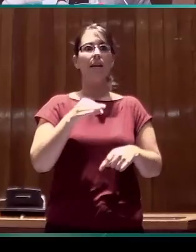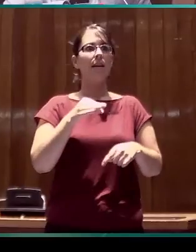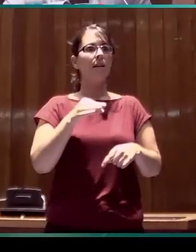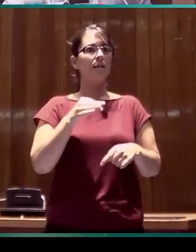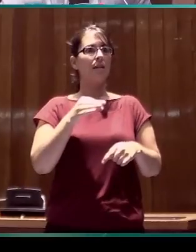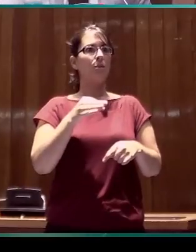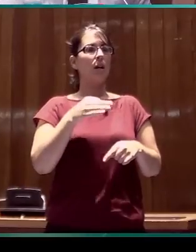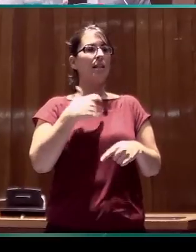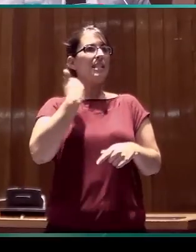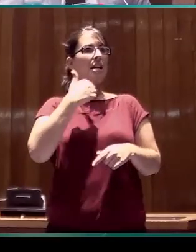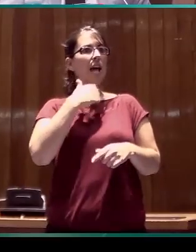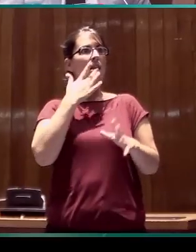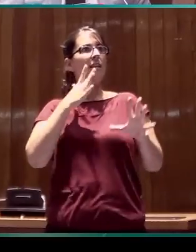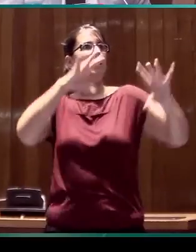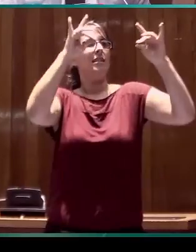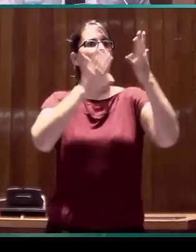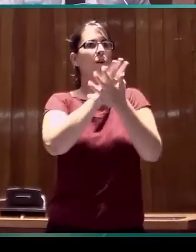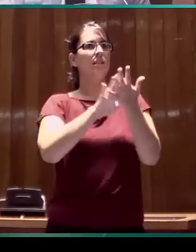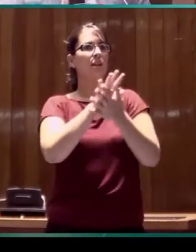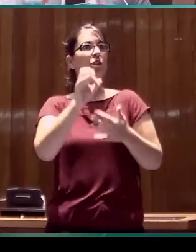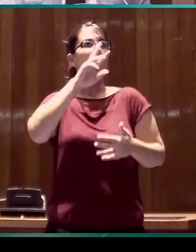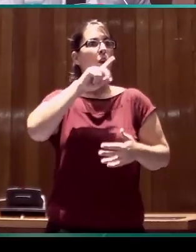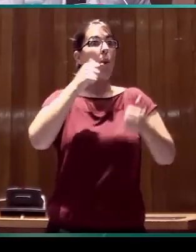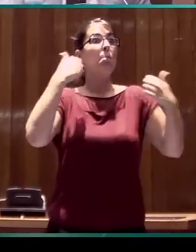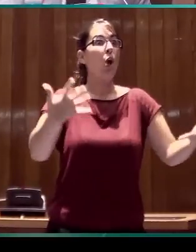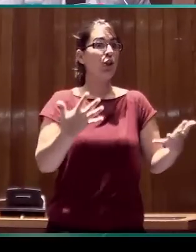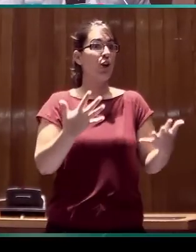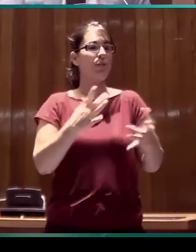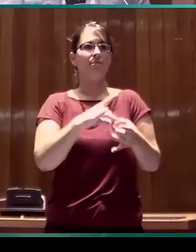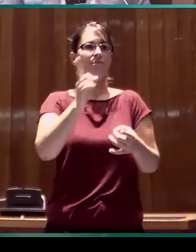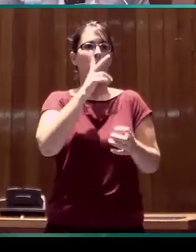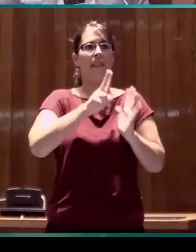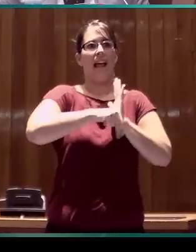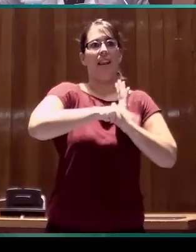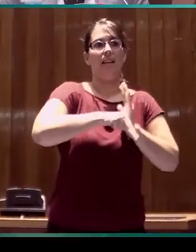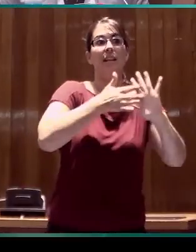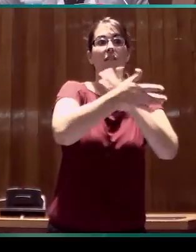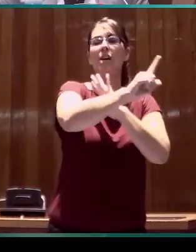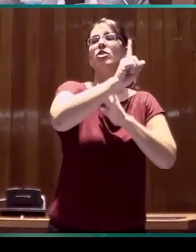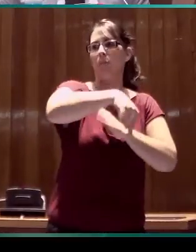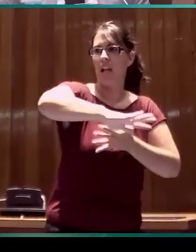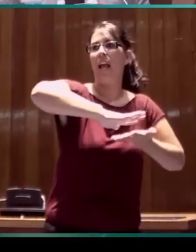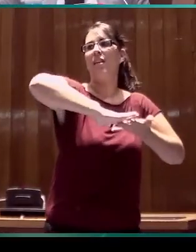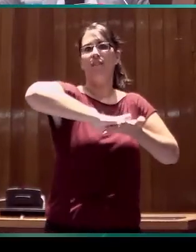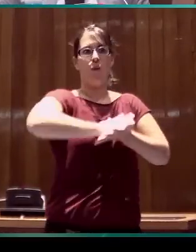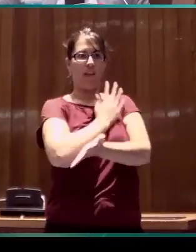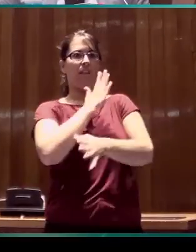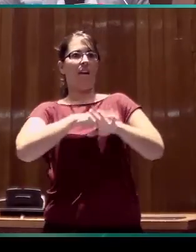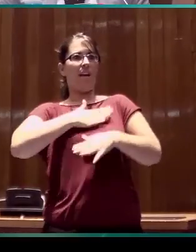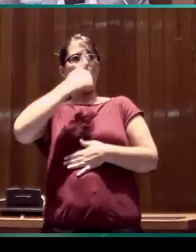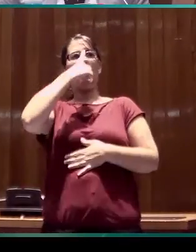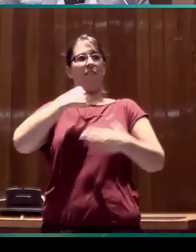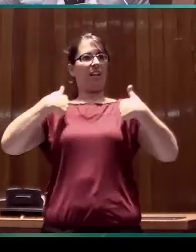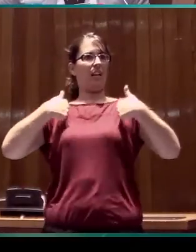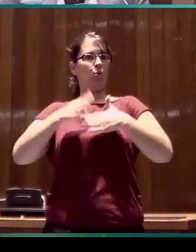de signos y también a la lengua oral, lo cual condiciona también el perfil lingüístico de